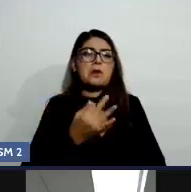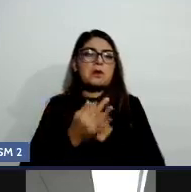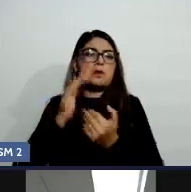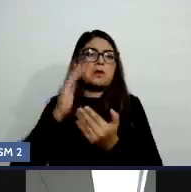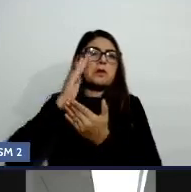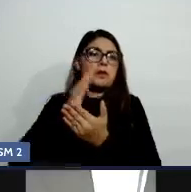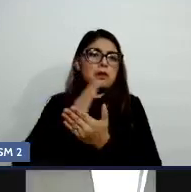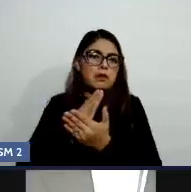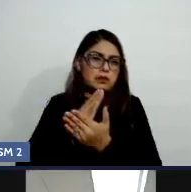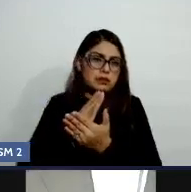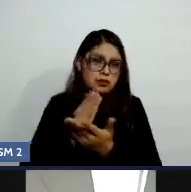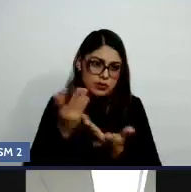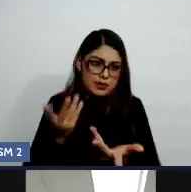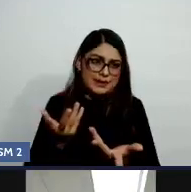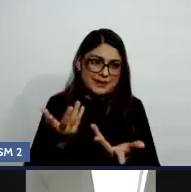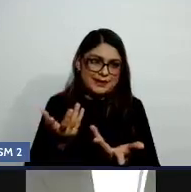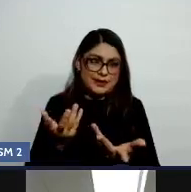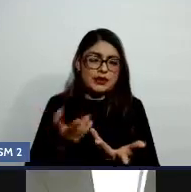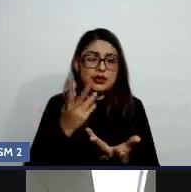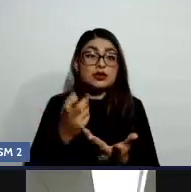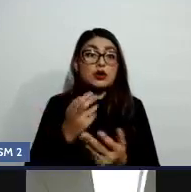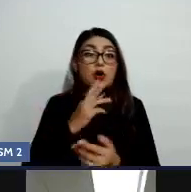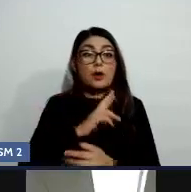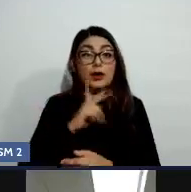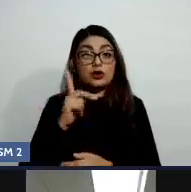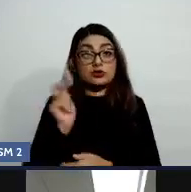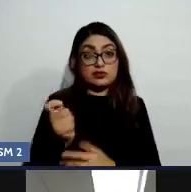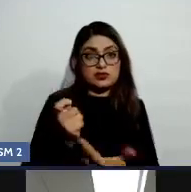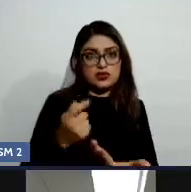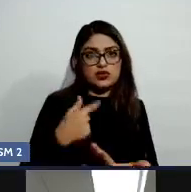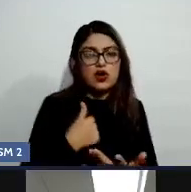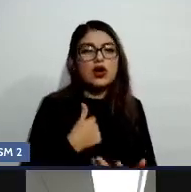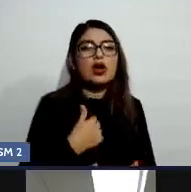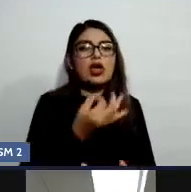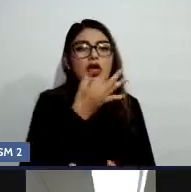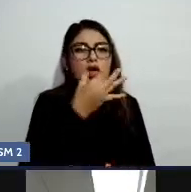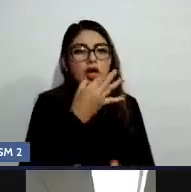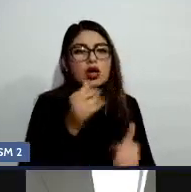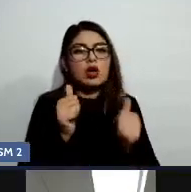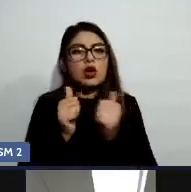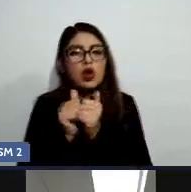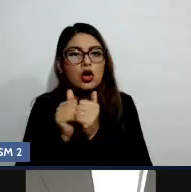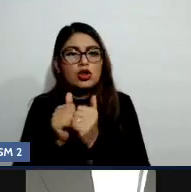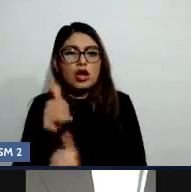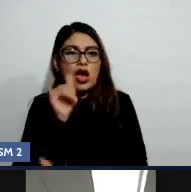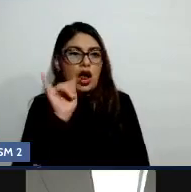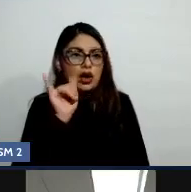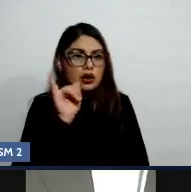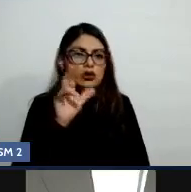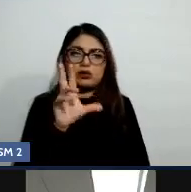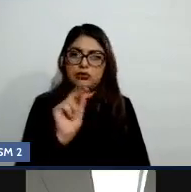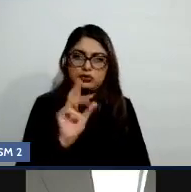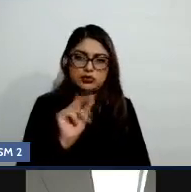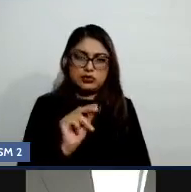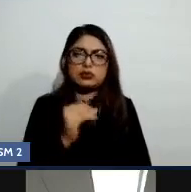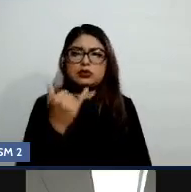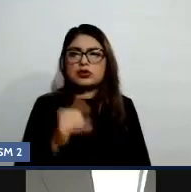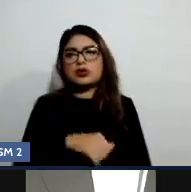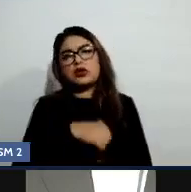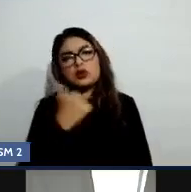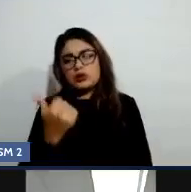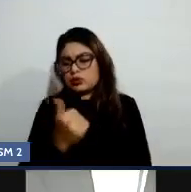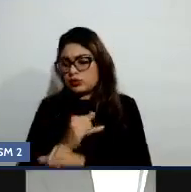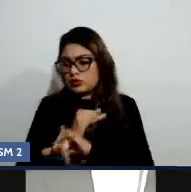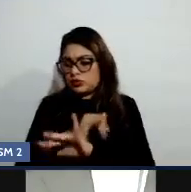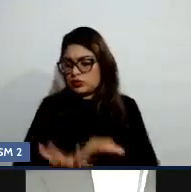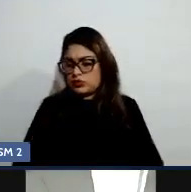es, pues, por supuesto, no combinarlos con el consumo de alcohol. E informarnos, ¿no? Informarnos debidamente sobre las bebidas